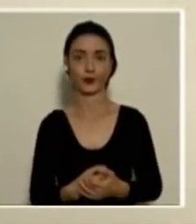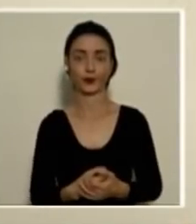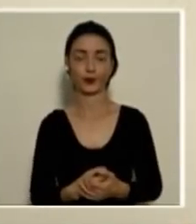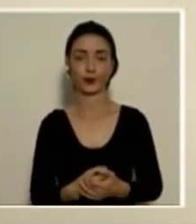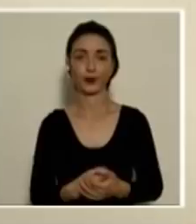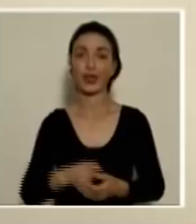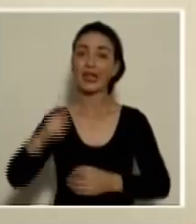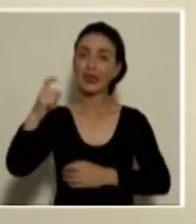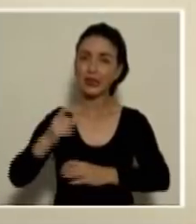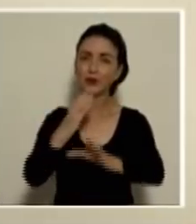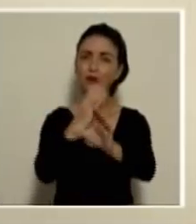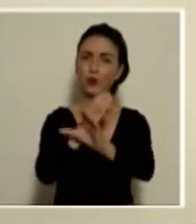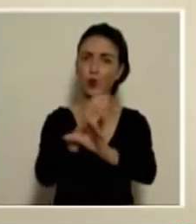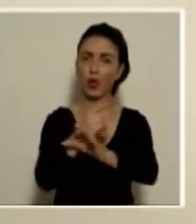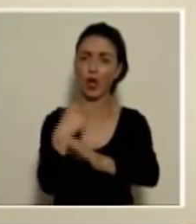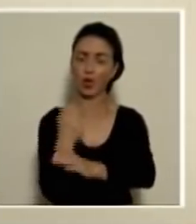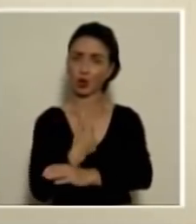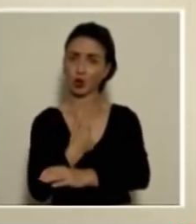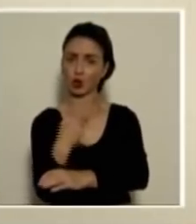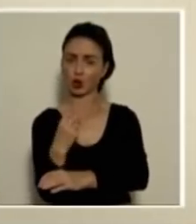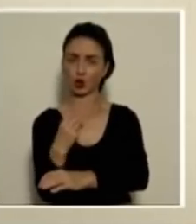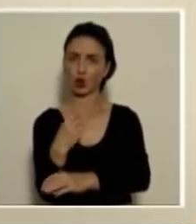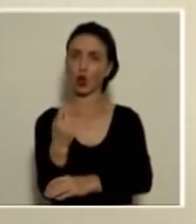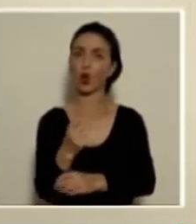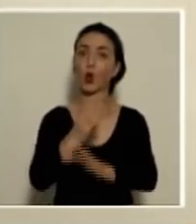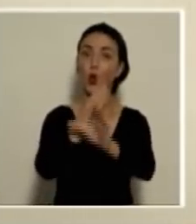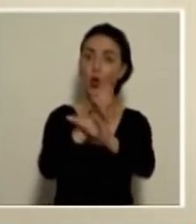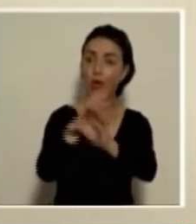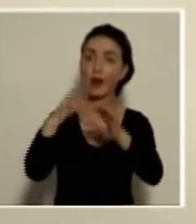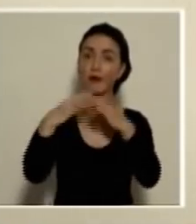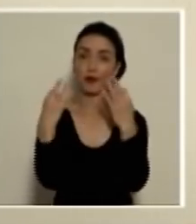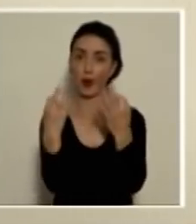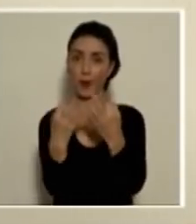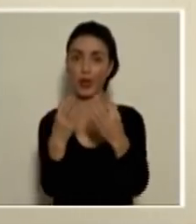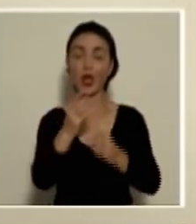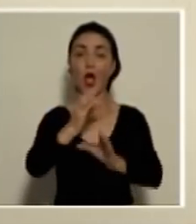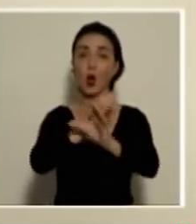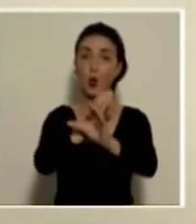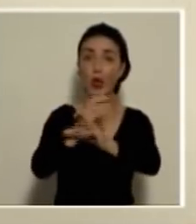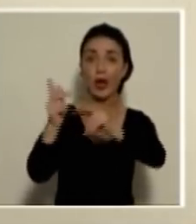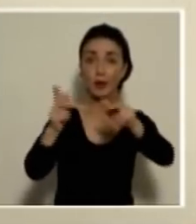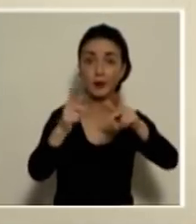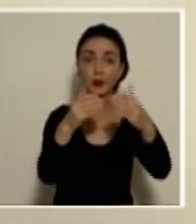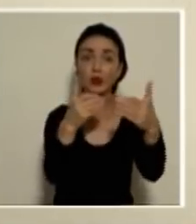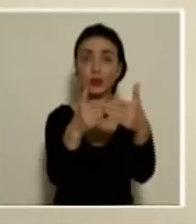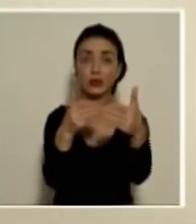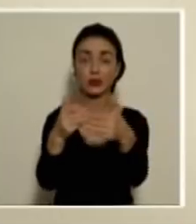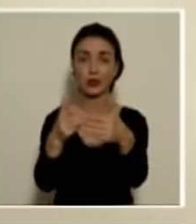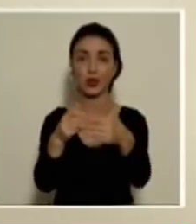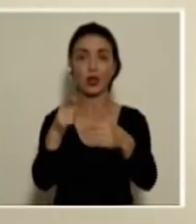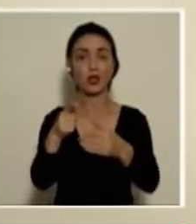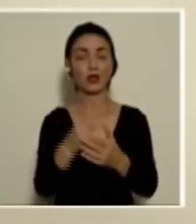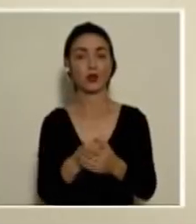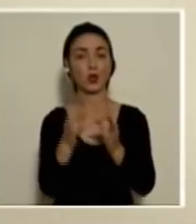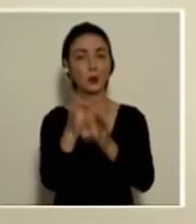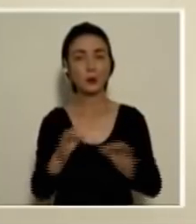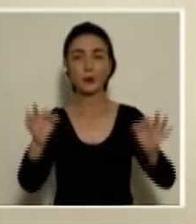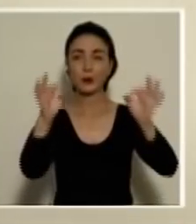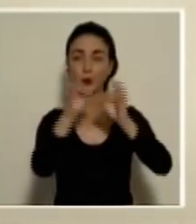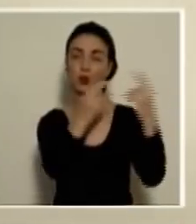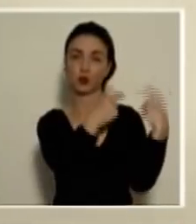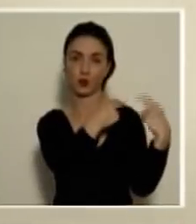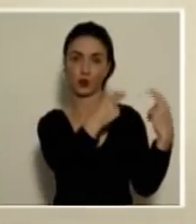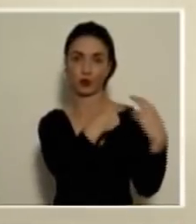Y debemos cuidarnos no solo nosotros mismos, porque eso implica cuidar a nuestras familias, cuidar a nuestras personas cercanas y ese es el sentido de responsabilidad.